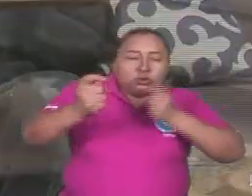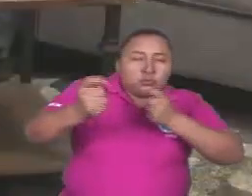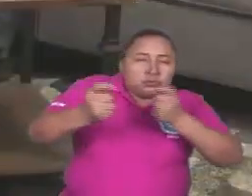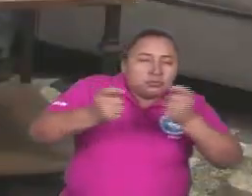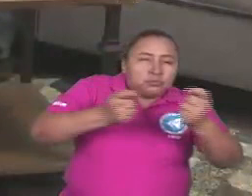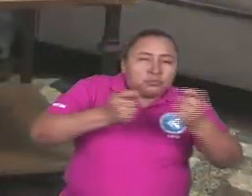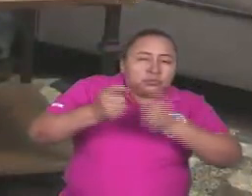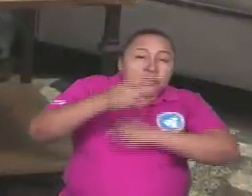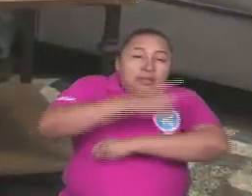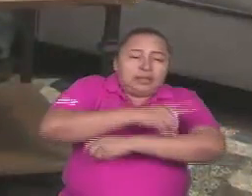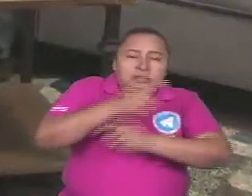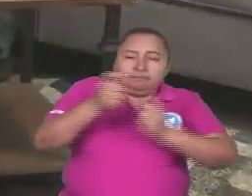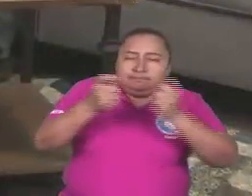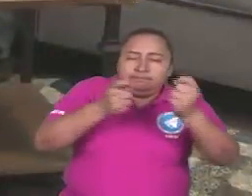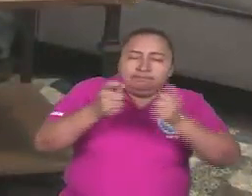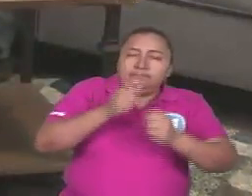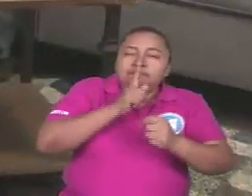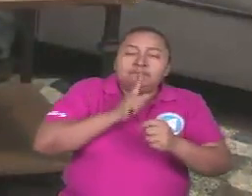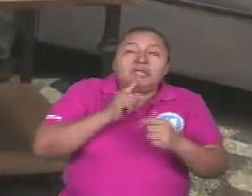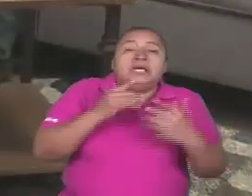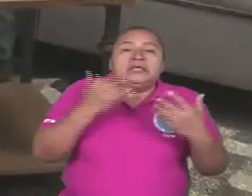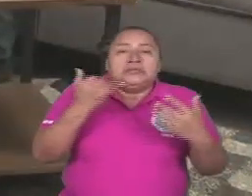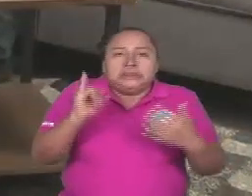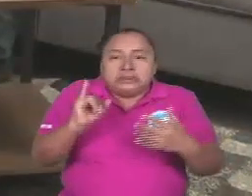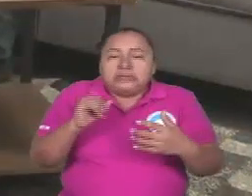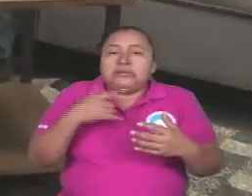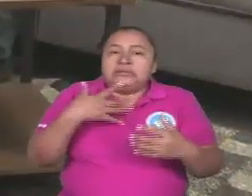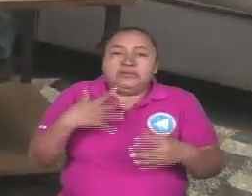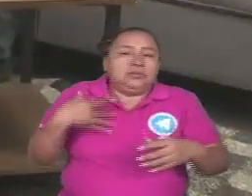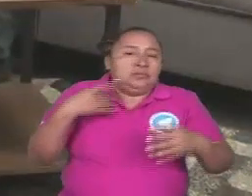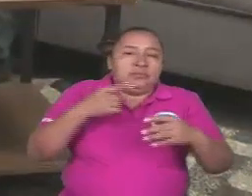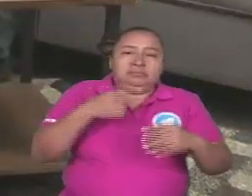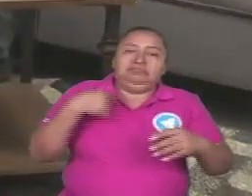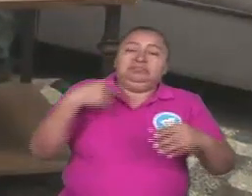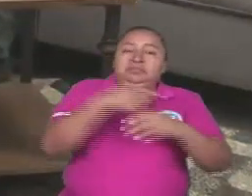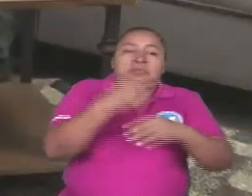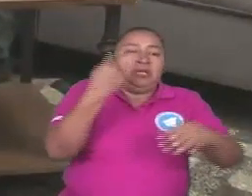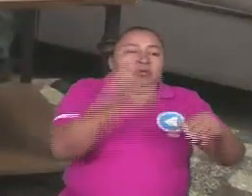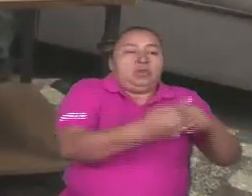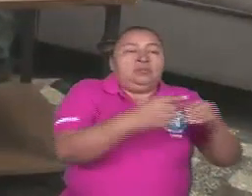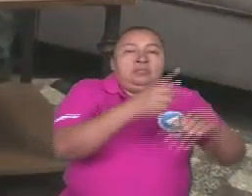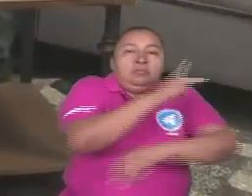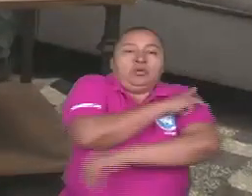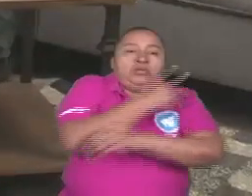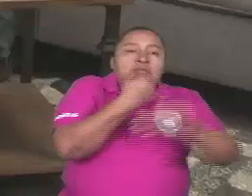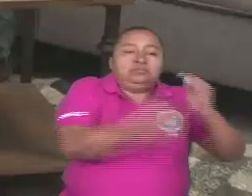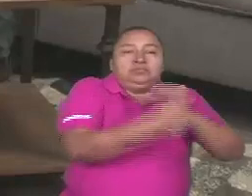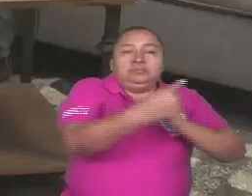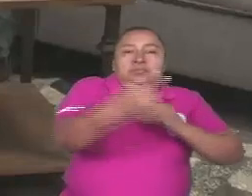Fuera de que nos metimos el gol de cuartelar a la policía. Lo que